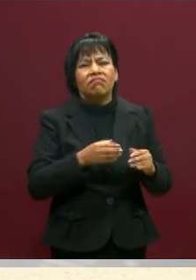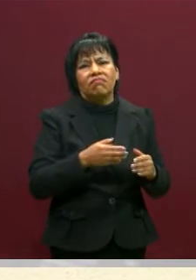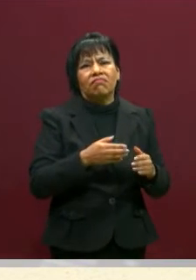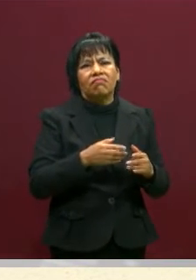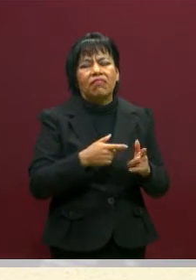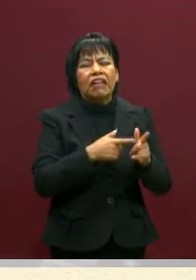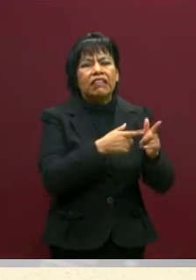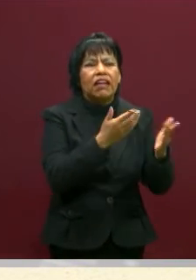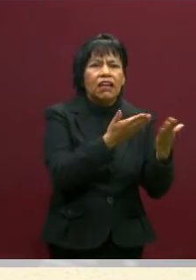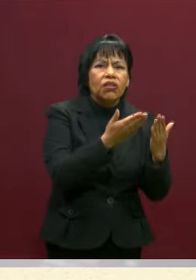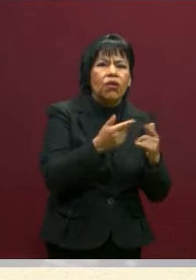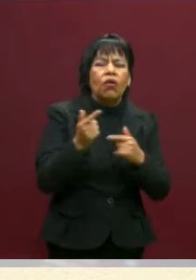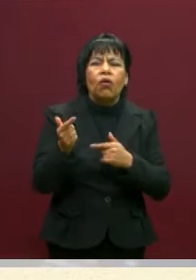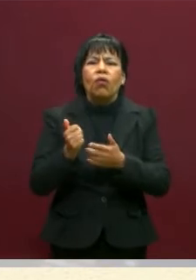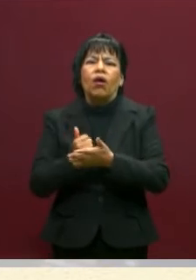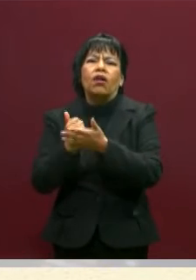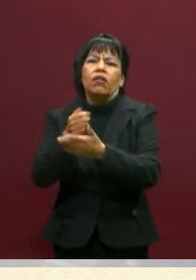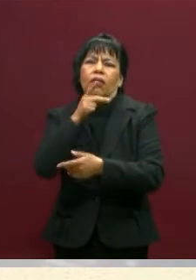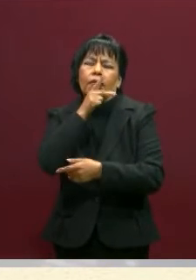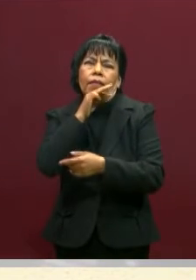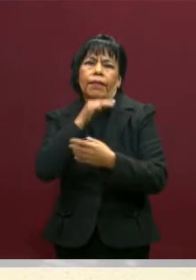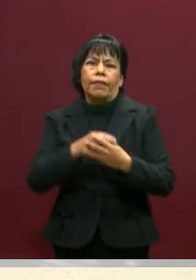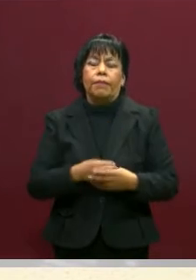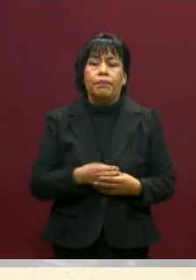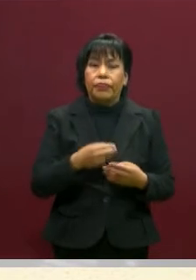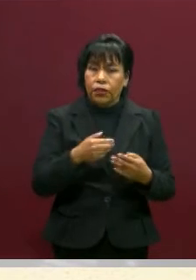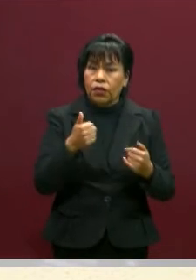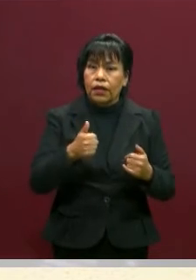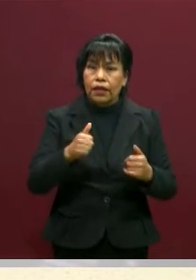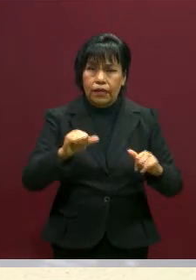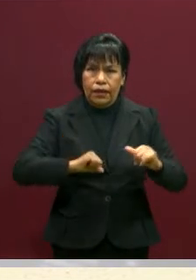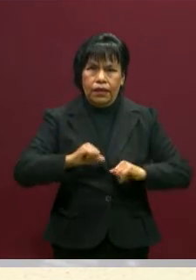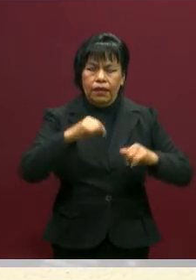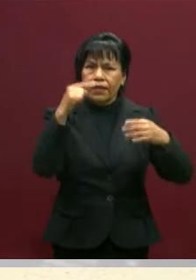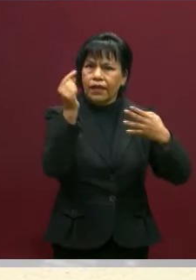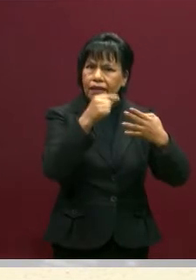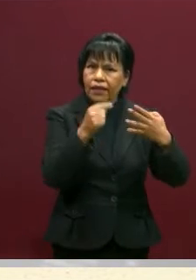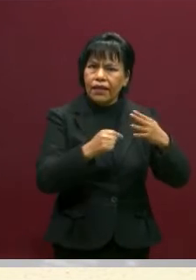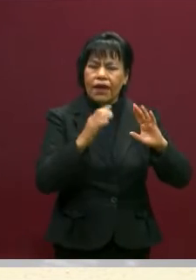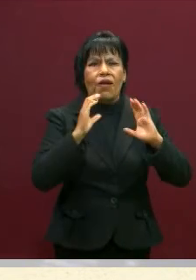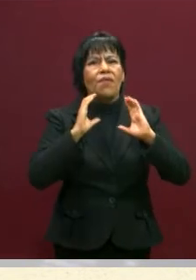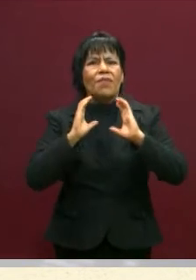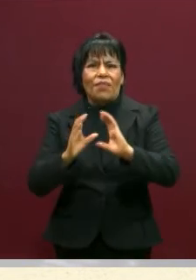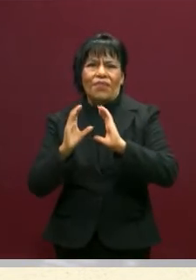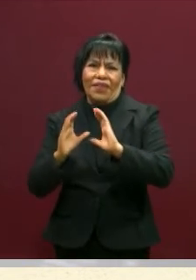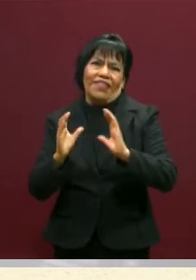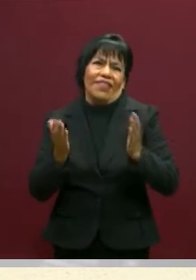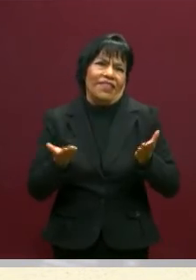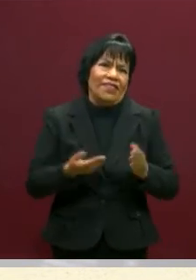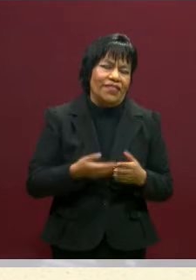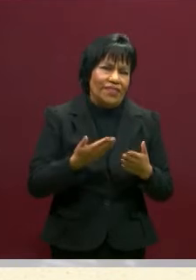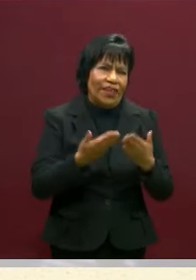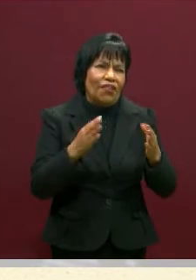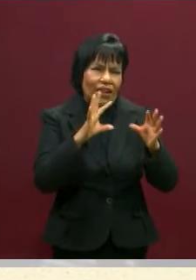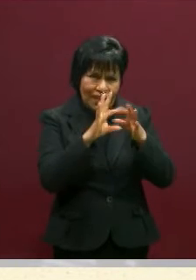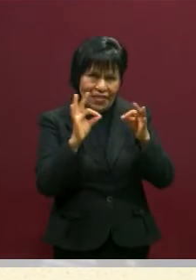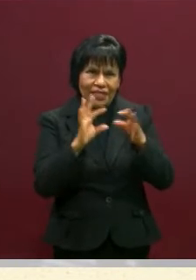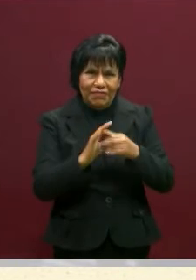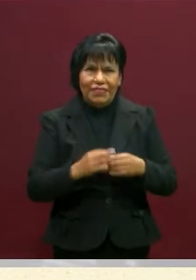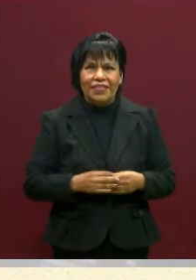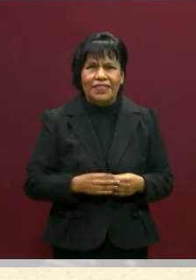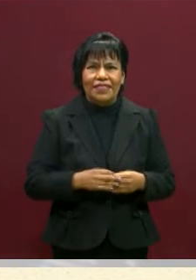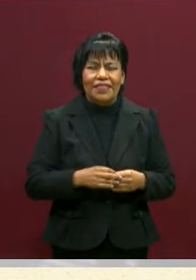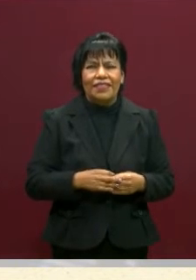ayudar económicamente a sus padres, justamente con estas acciones de ética del cuidado que nos estás dando y además en forma